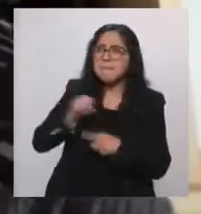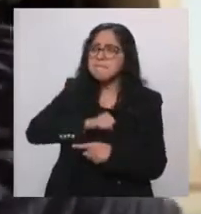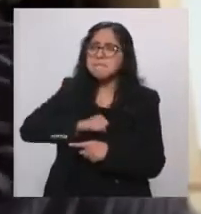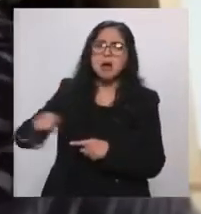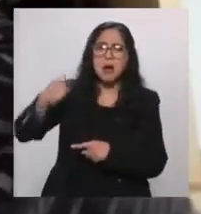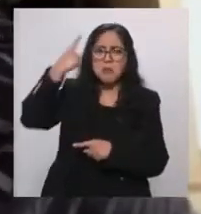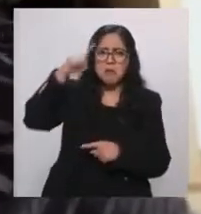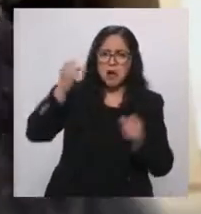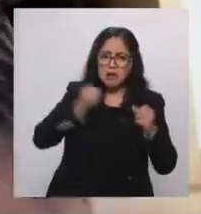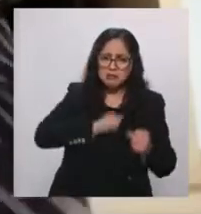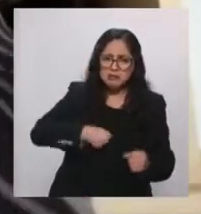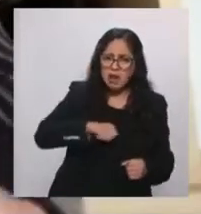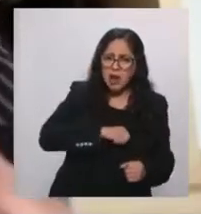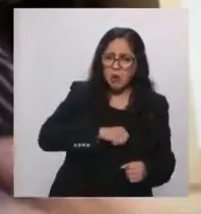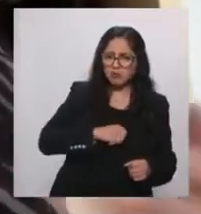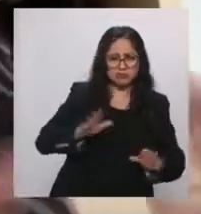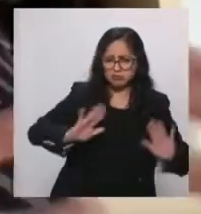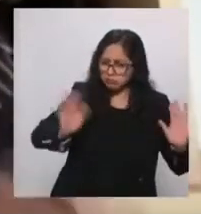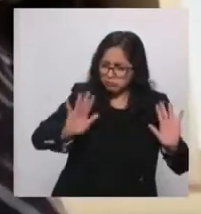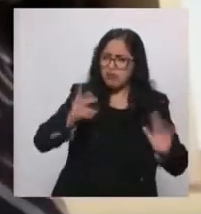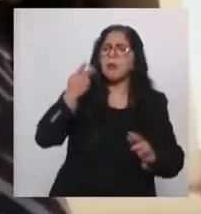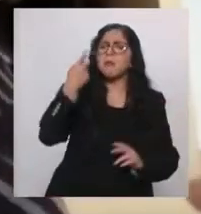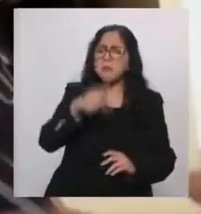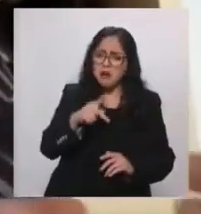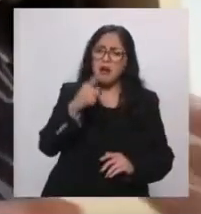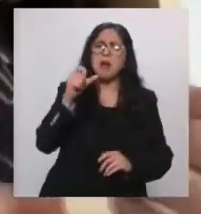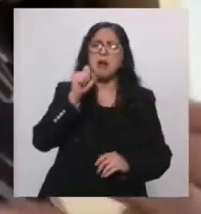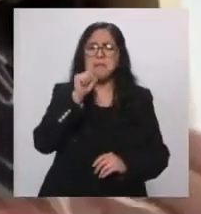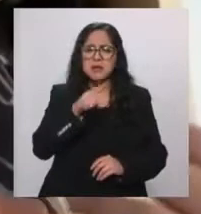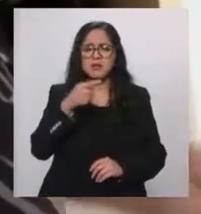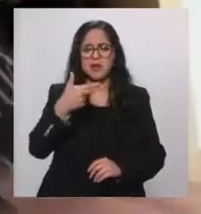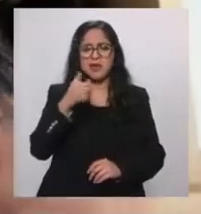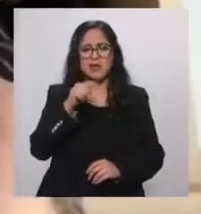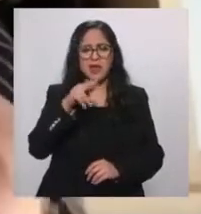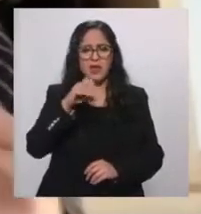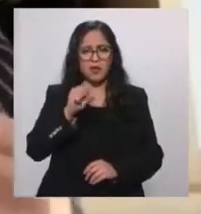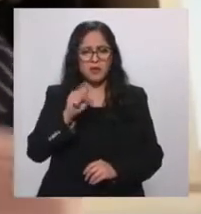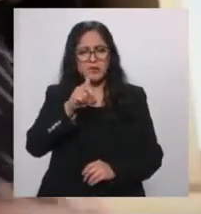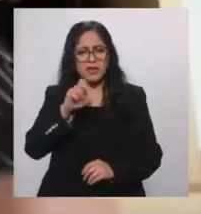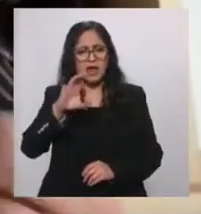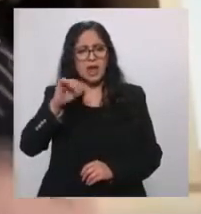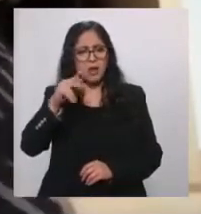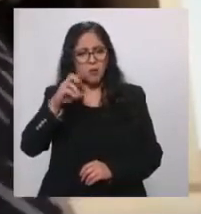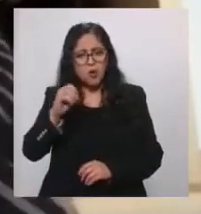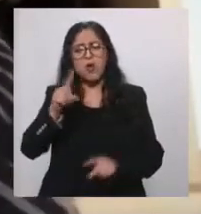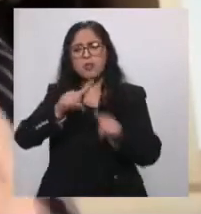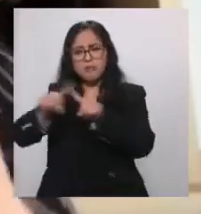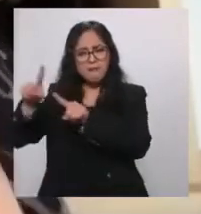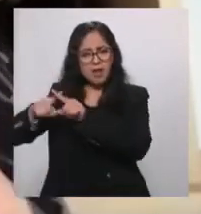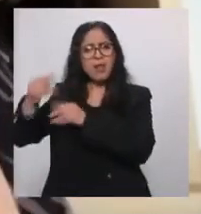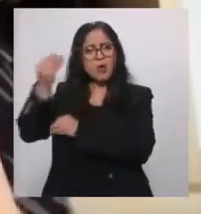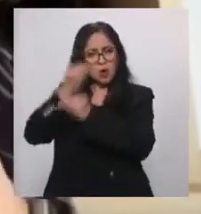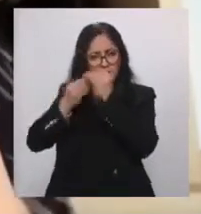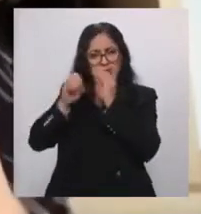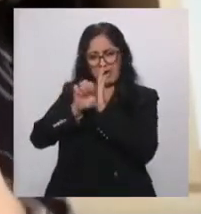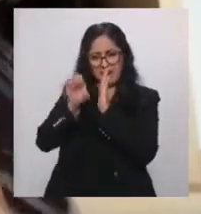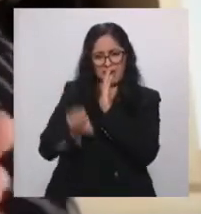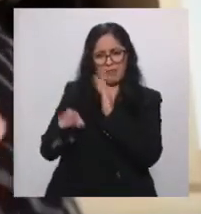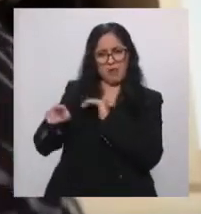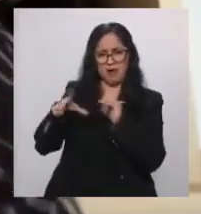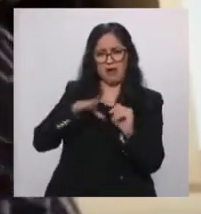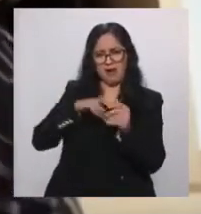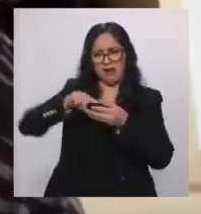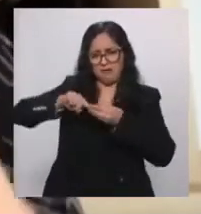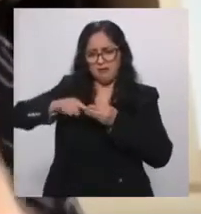solamente que hay hidratos de carbono contenidos en alimentos saludables, como es el caso de los frijoles, y que no van a impactar directamente tu